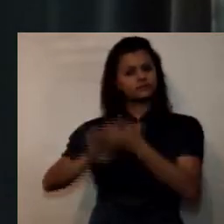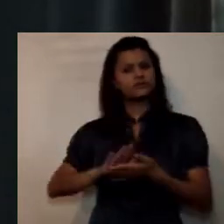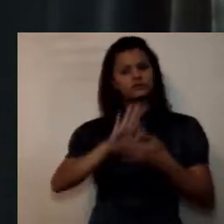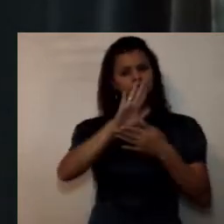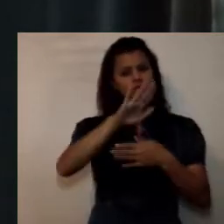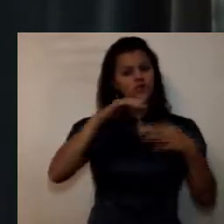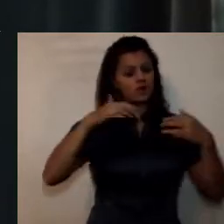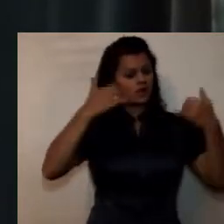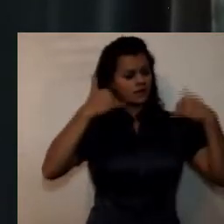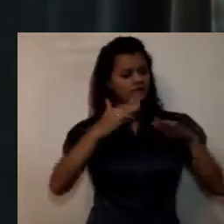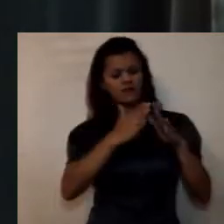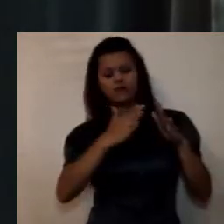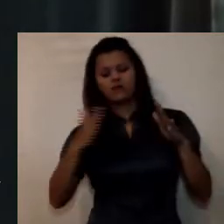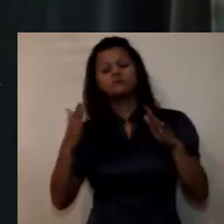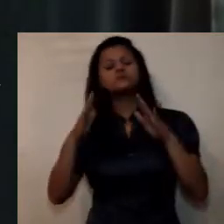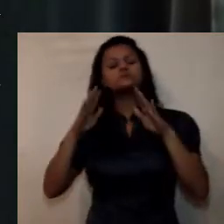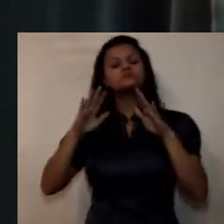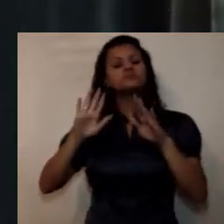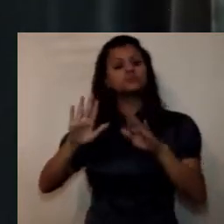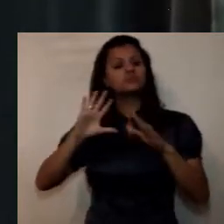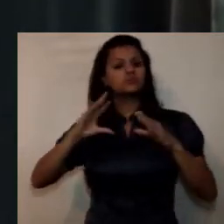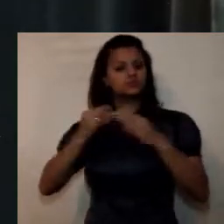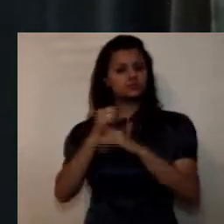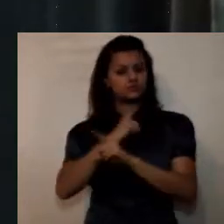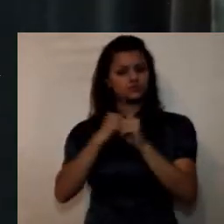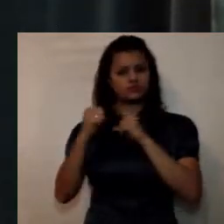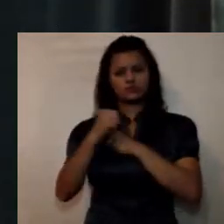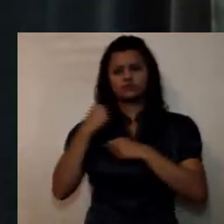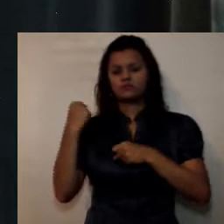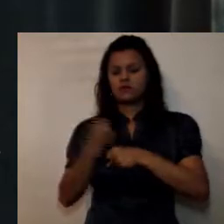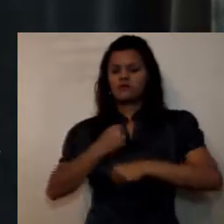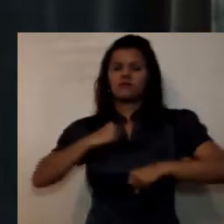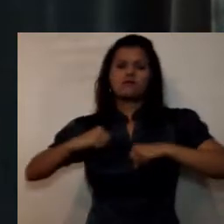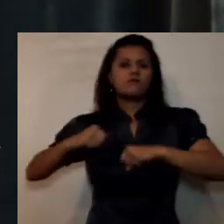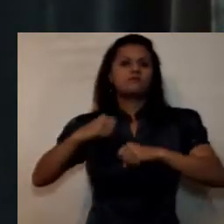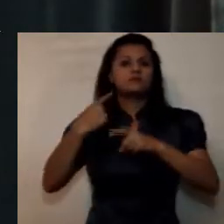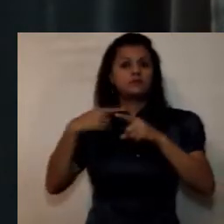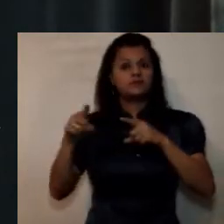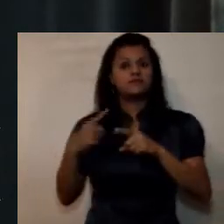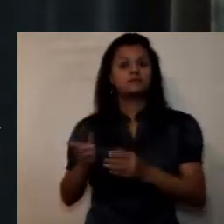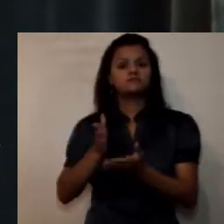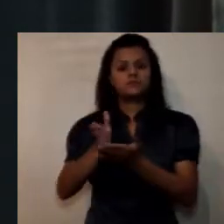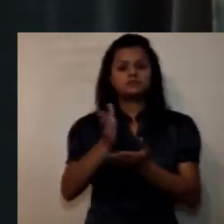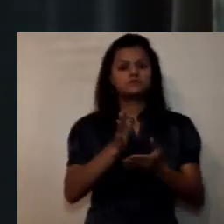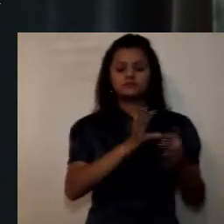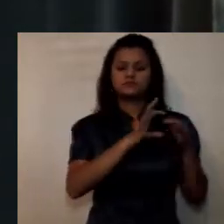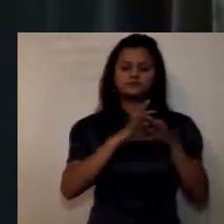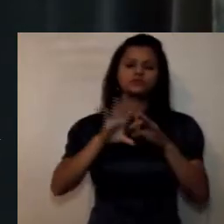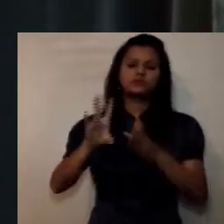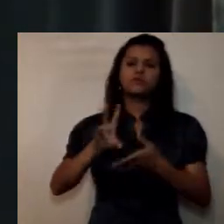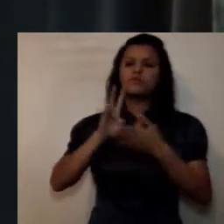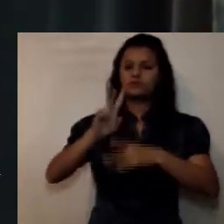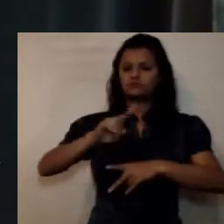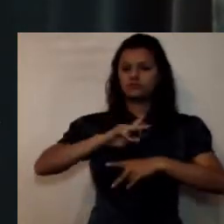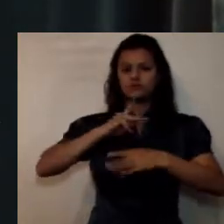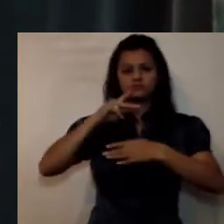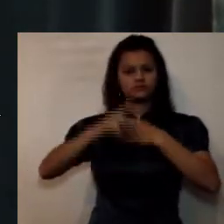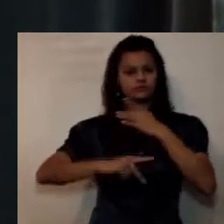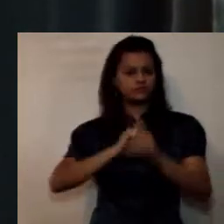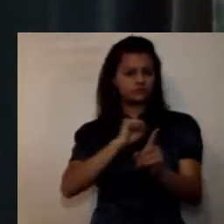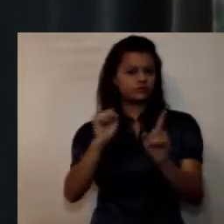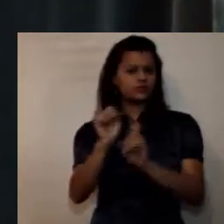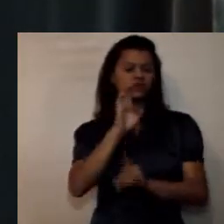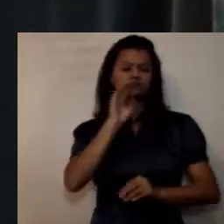social una serie de programas articulados en un modelo propio de proyección social desarrollado por la